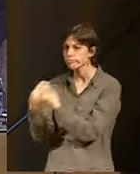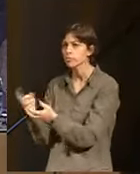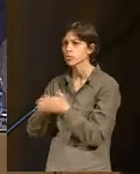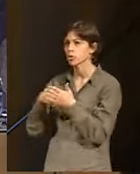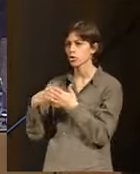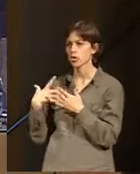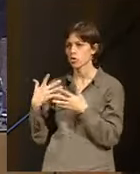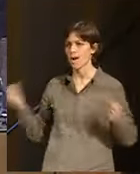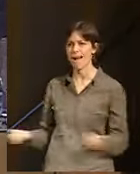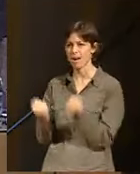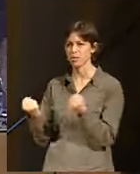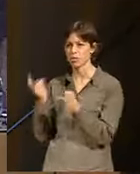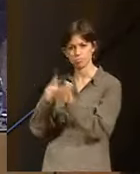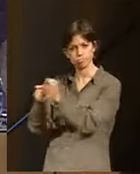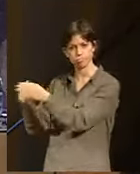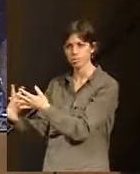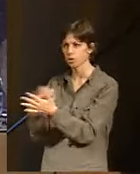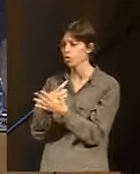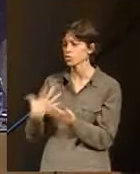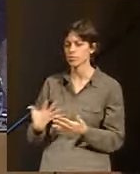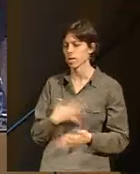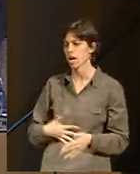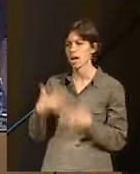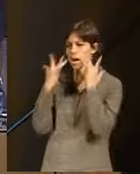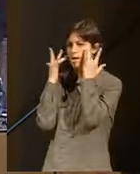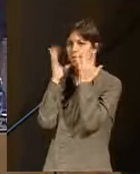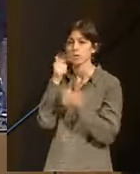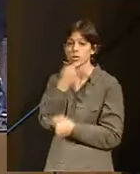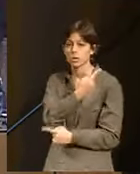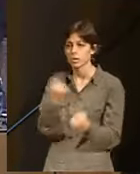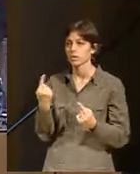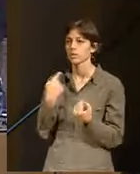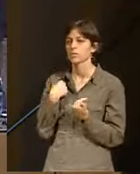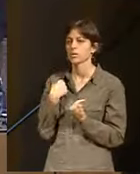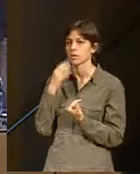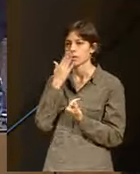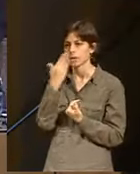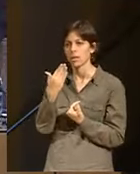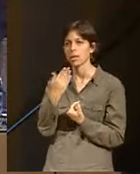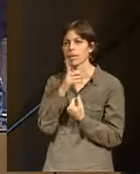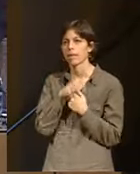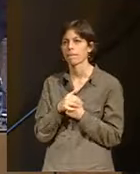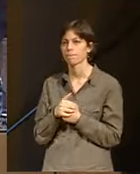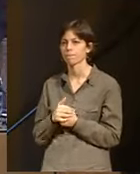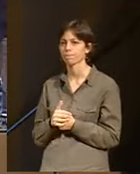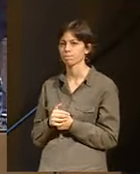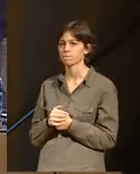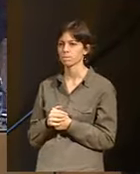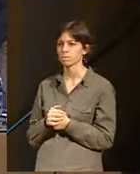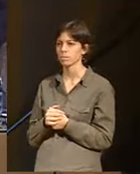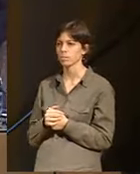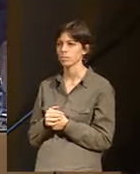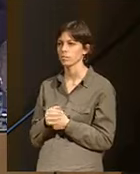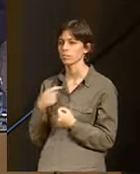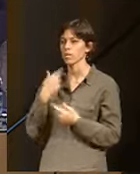a estos actos. Están todos realmente encantados. Y lo digo con sinceridad. Y más que